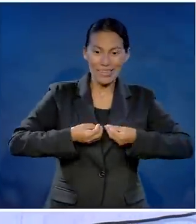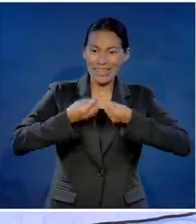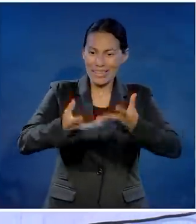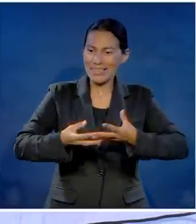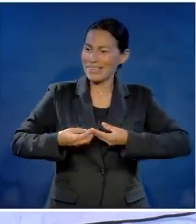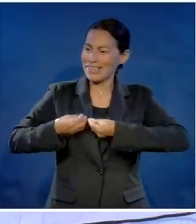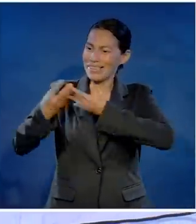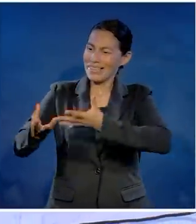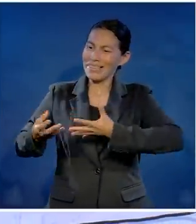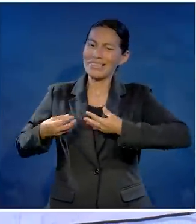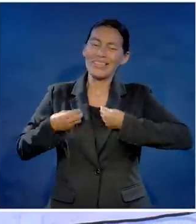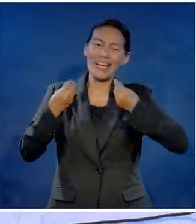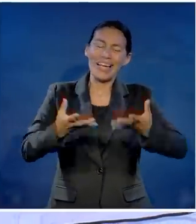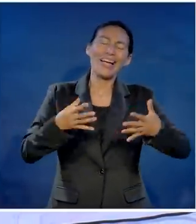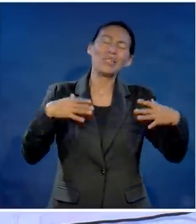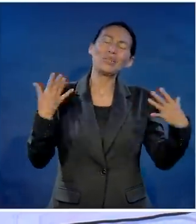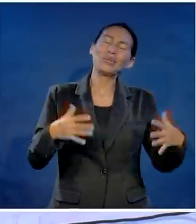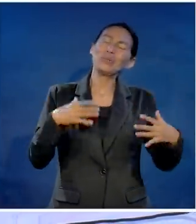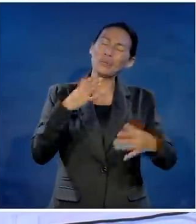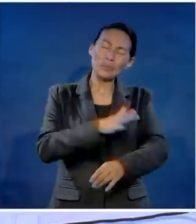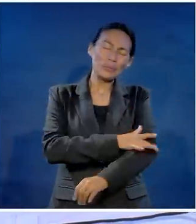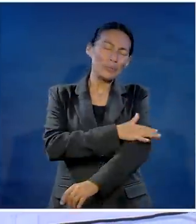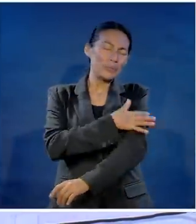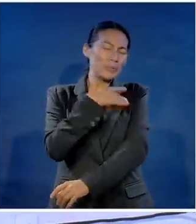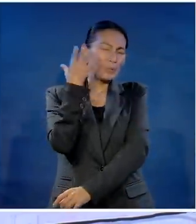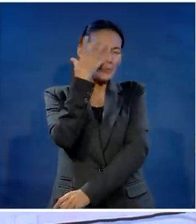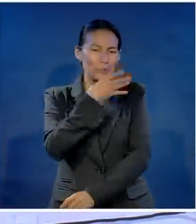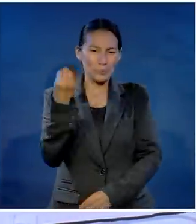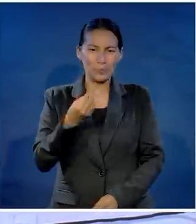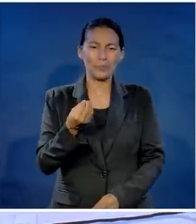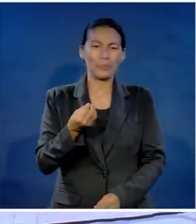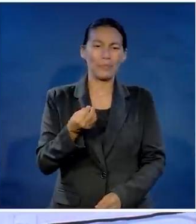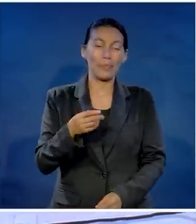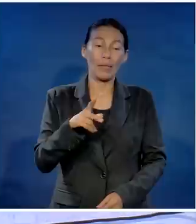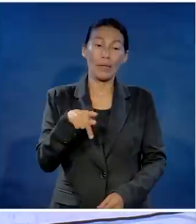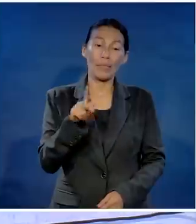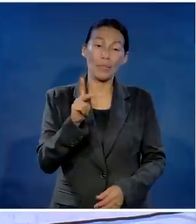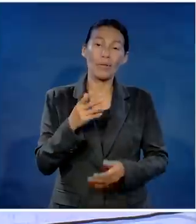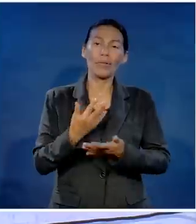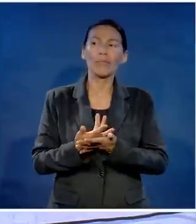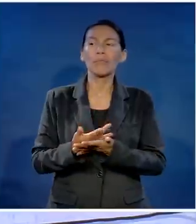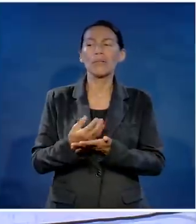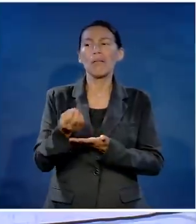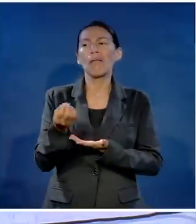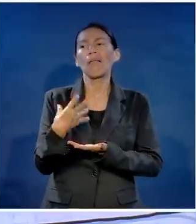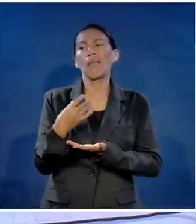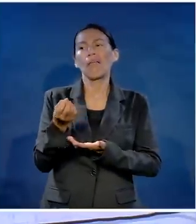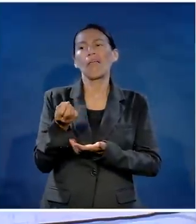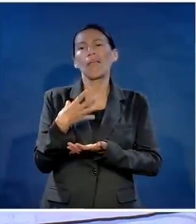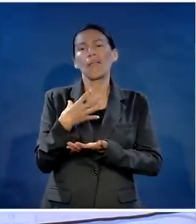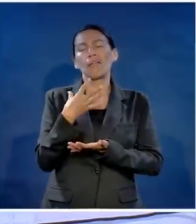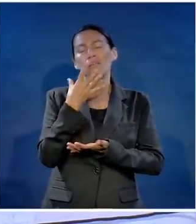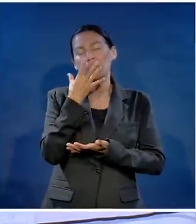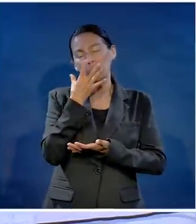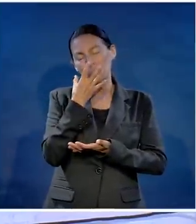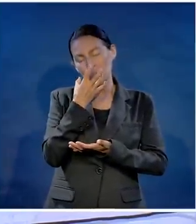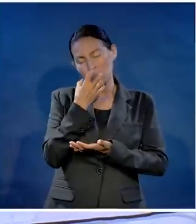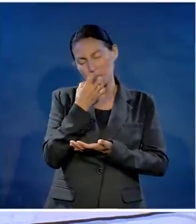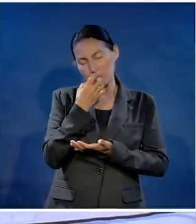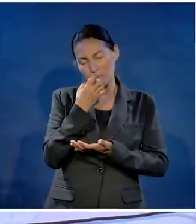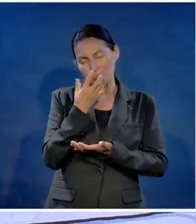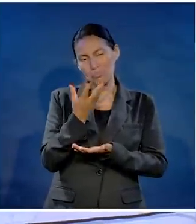las relaciones. Cuando no, cuando usted siempre quiere recibir, casi siempre va a terminar en una relación